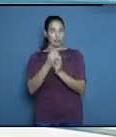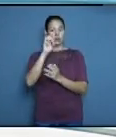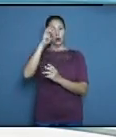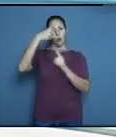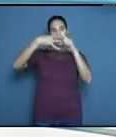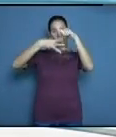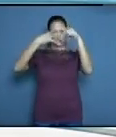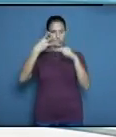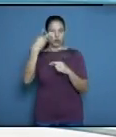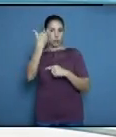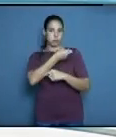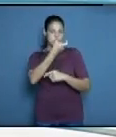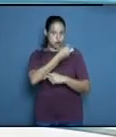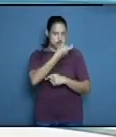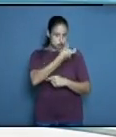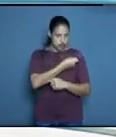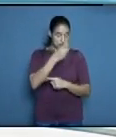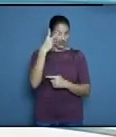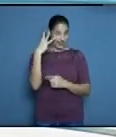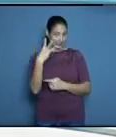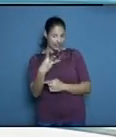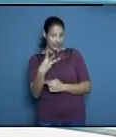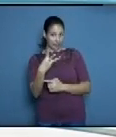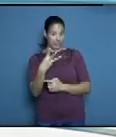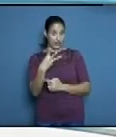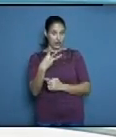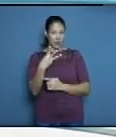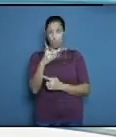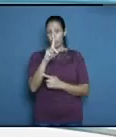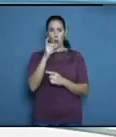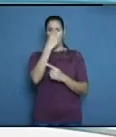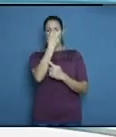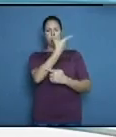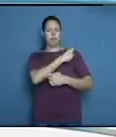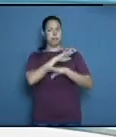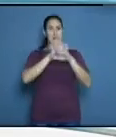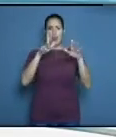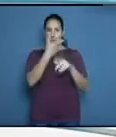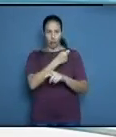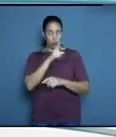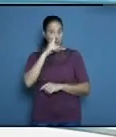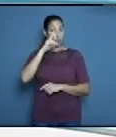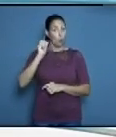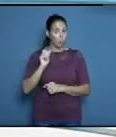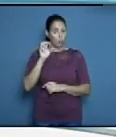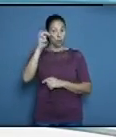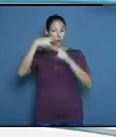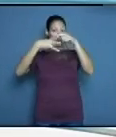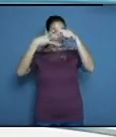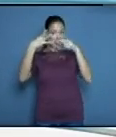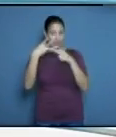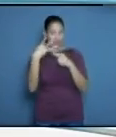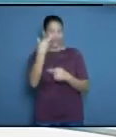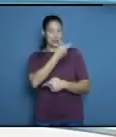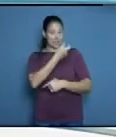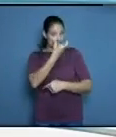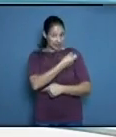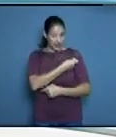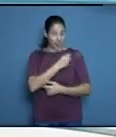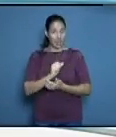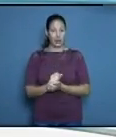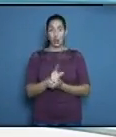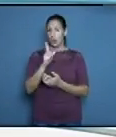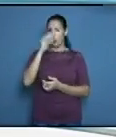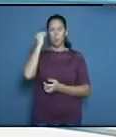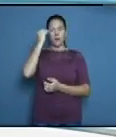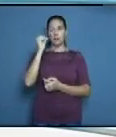y enfermedades más leves es cuando estoy vacunada y han pasado entre 14 y 21 días de la última dosis Es decir, que no crean que por tener ya una